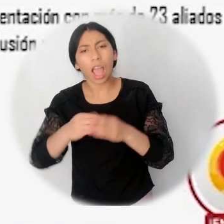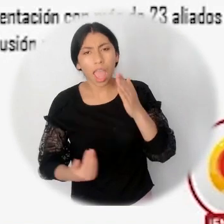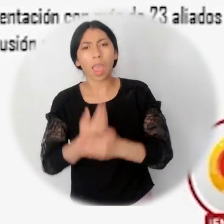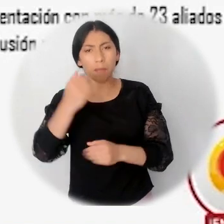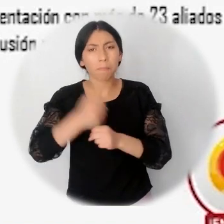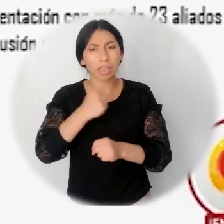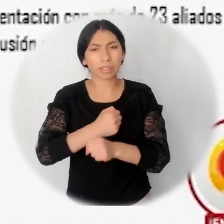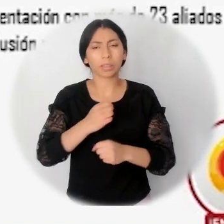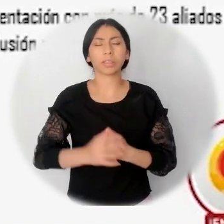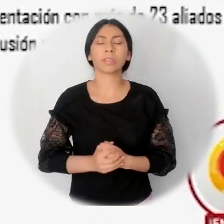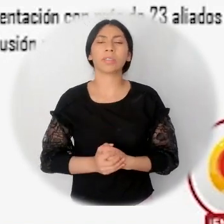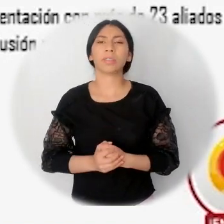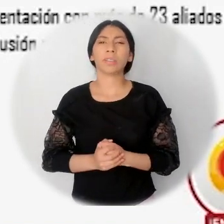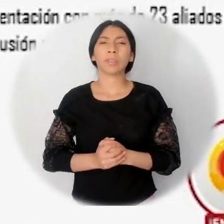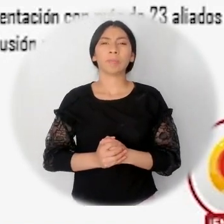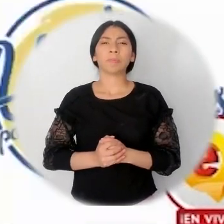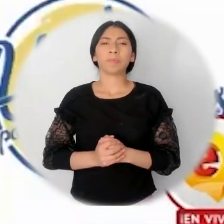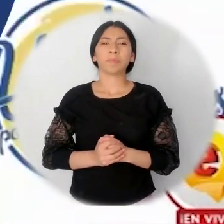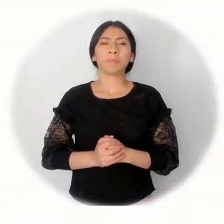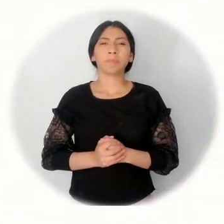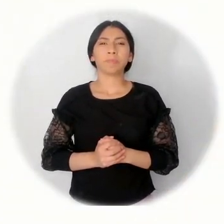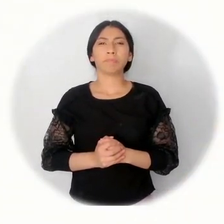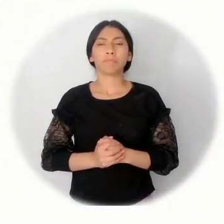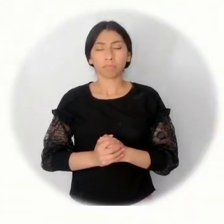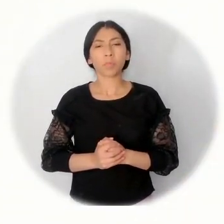económicas que afrontan las víctimas por culpa del conflicto.